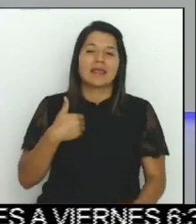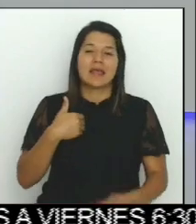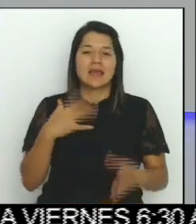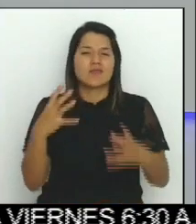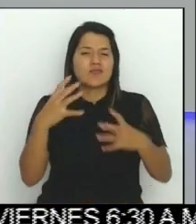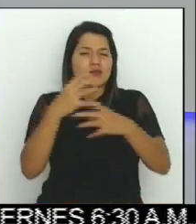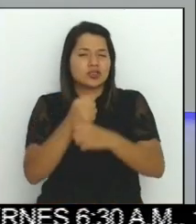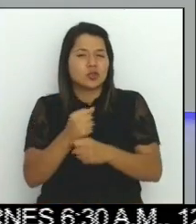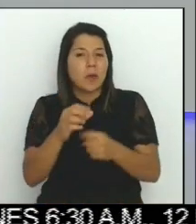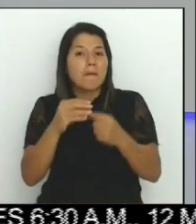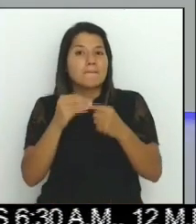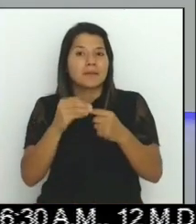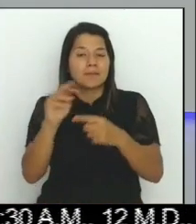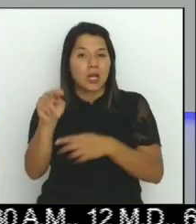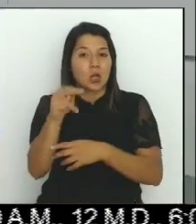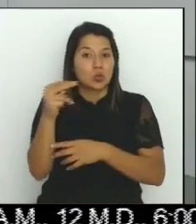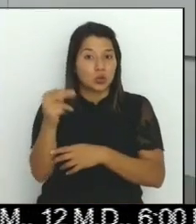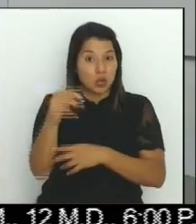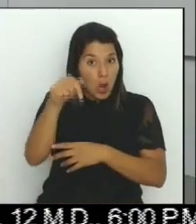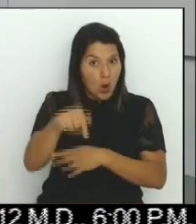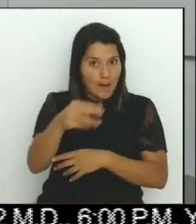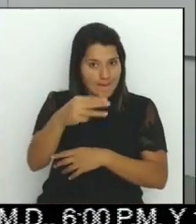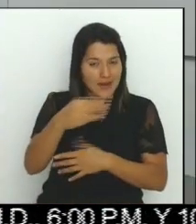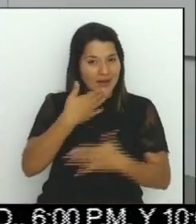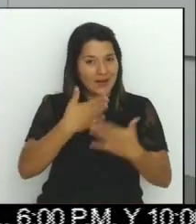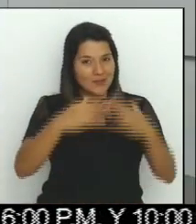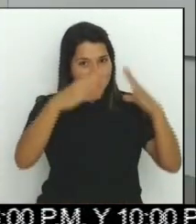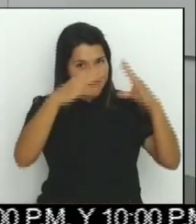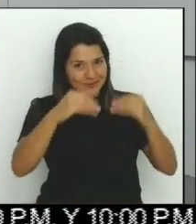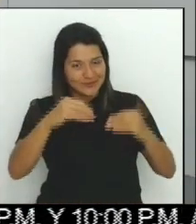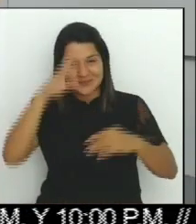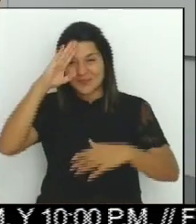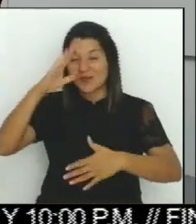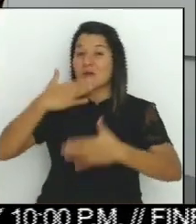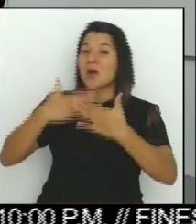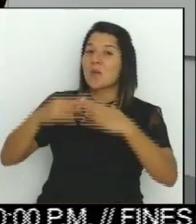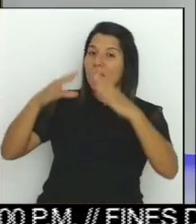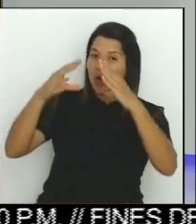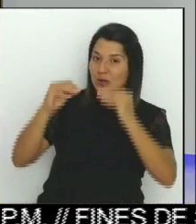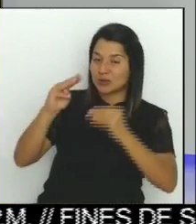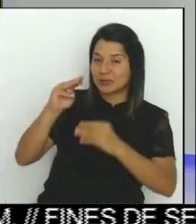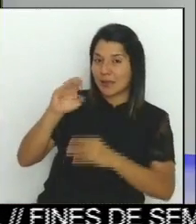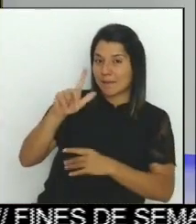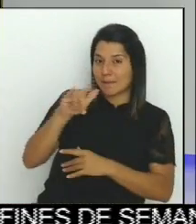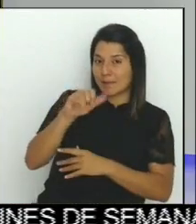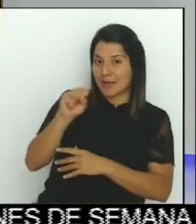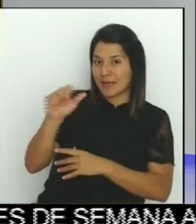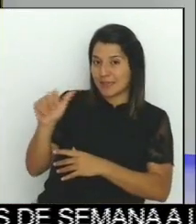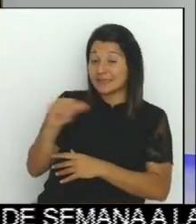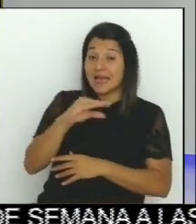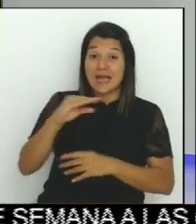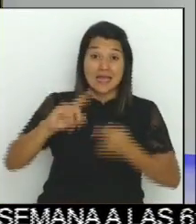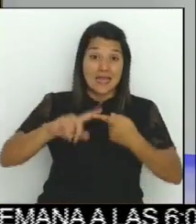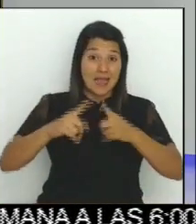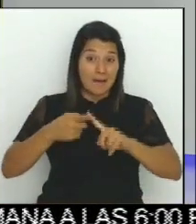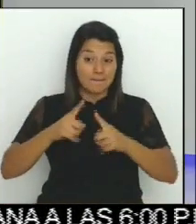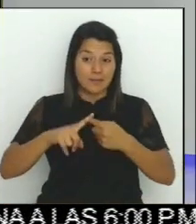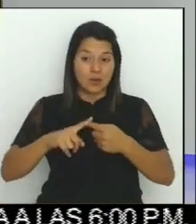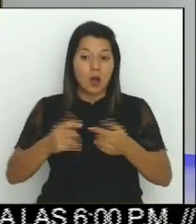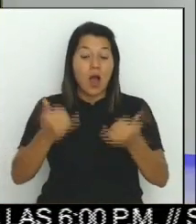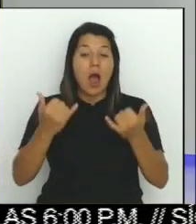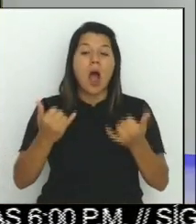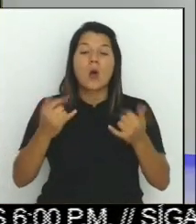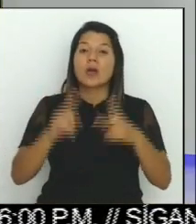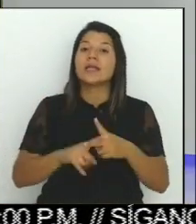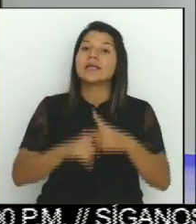se presentaron este miércoles. Buenas noches, Andrea. ¿Qué tal? Buenas noches, Melisa, y también a los amigos televidentes. Iniciamos precisamente con este repaso,